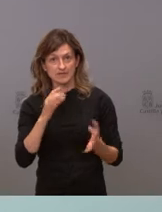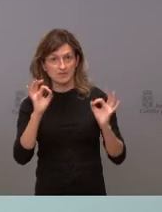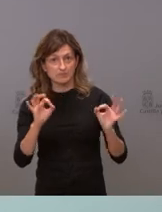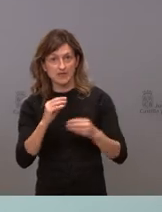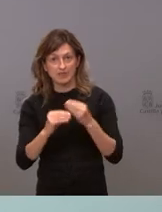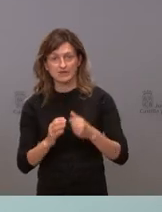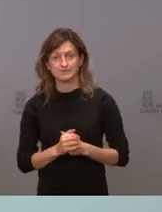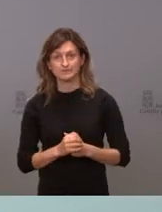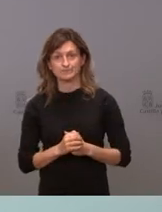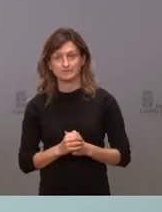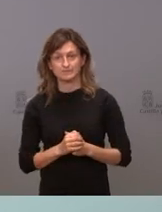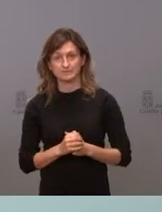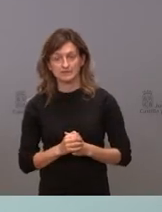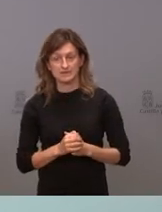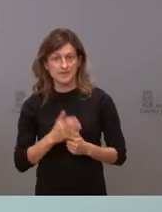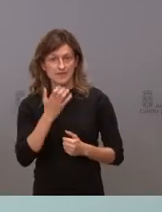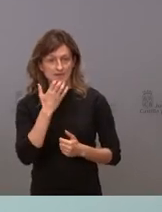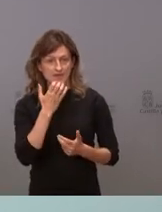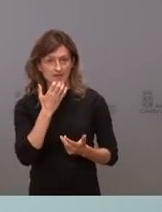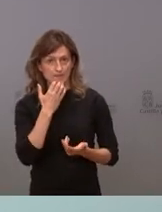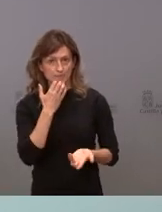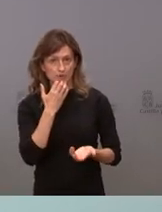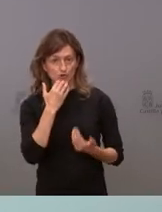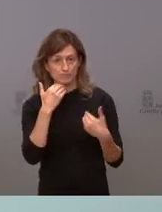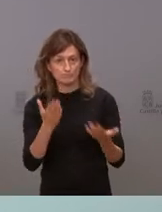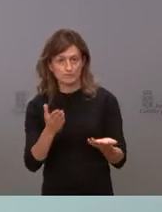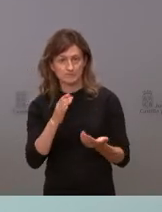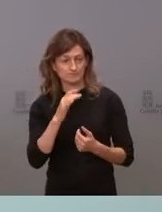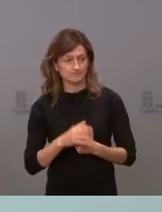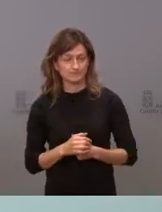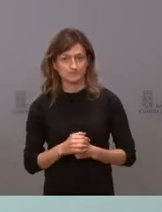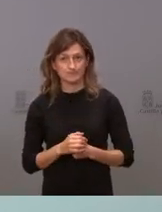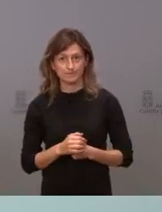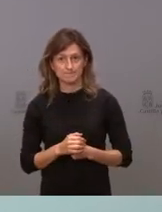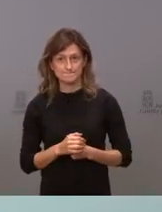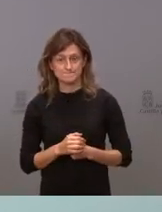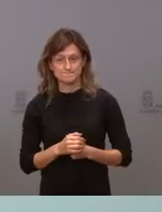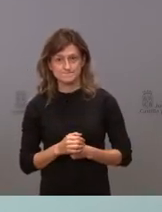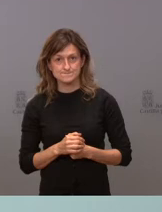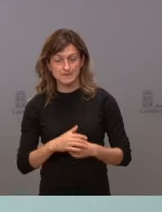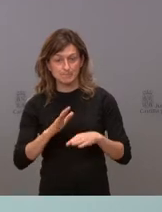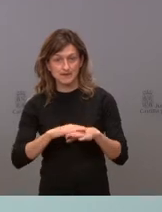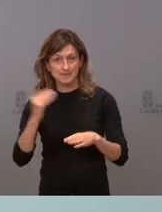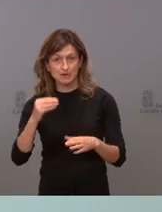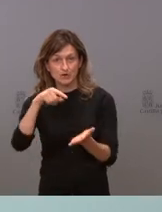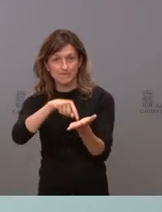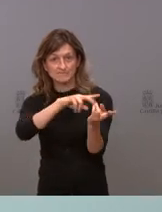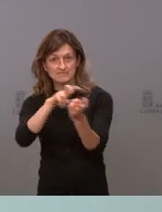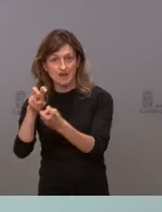pero voy a poner un ejemplo casi por cada parte. Es decir, la mejora de la fiscalidad